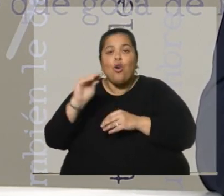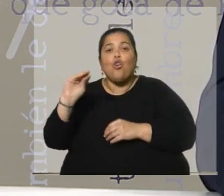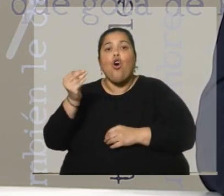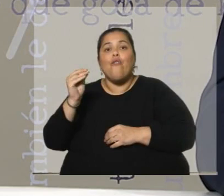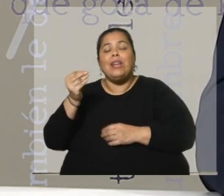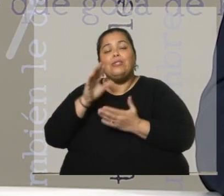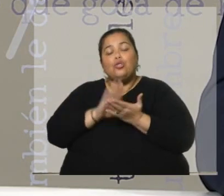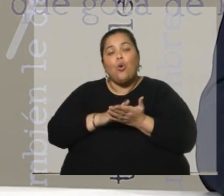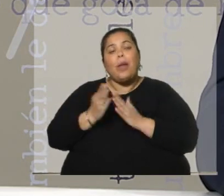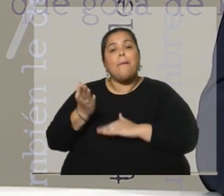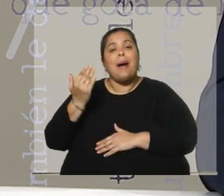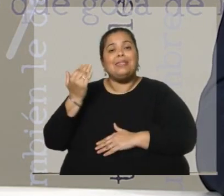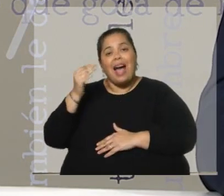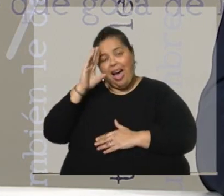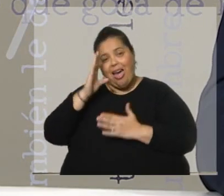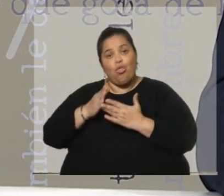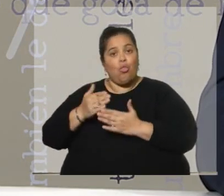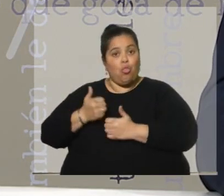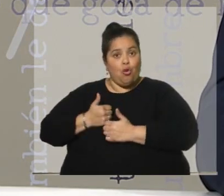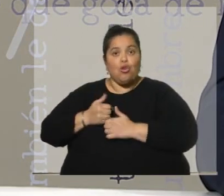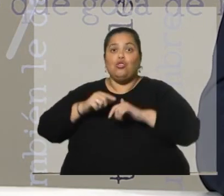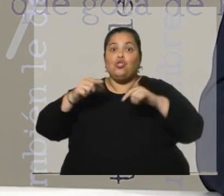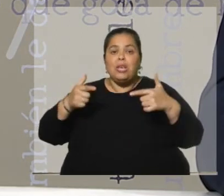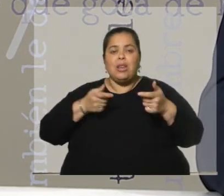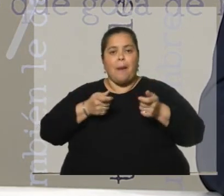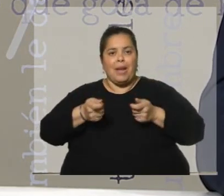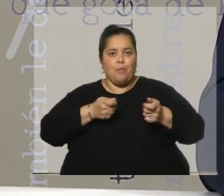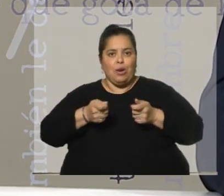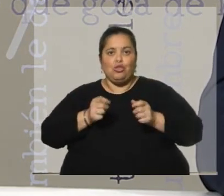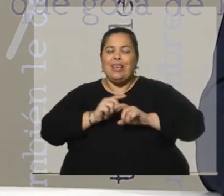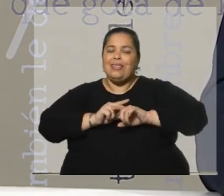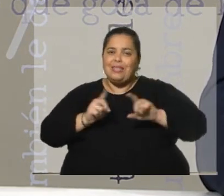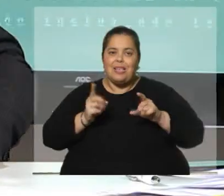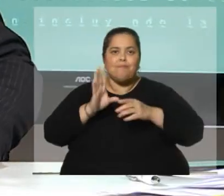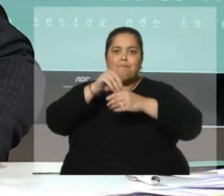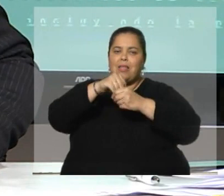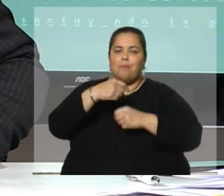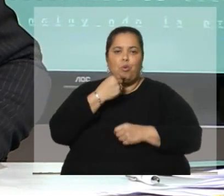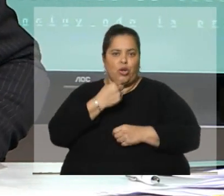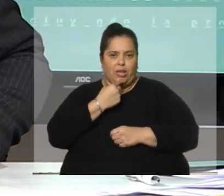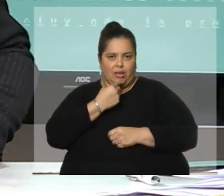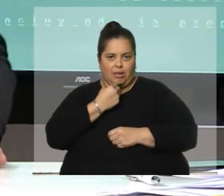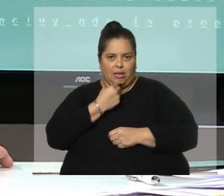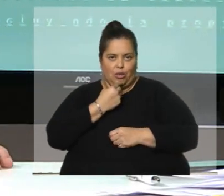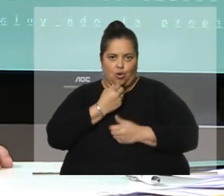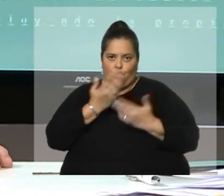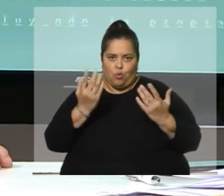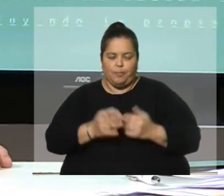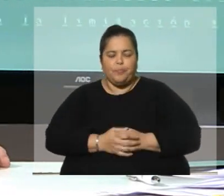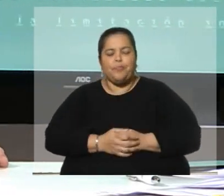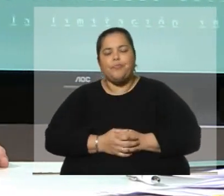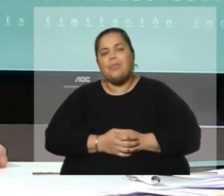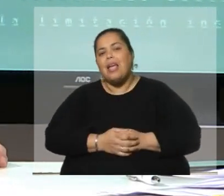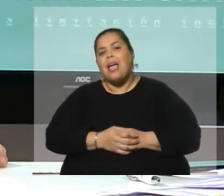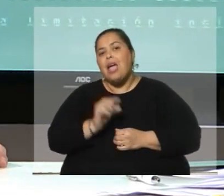del pasado reciente, sin manipulaciones y sin sesgos políticos. Gracias, Alfonso. Señores, en un ratito